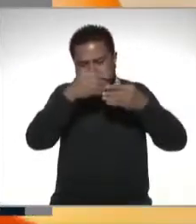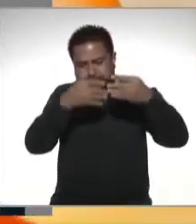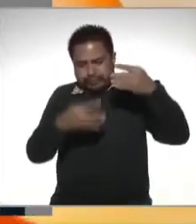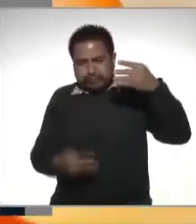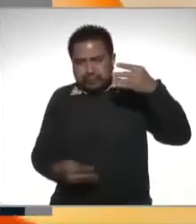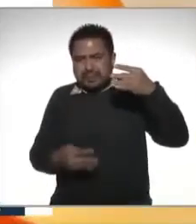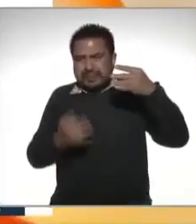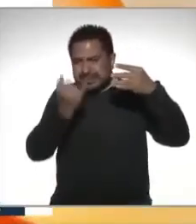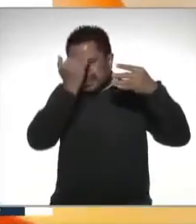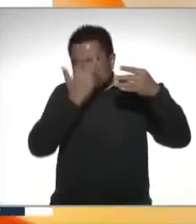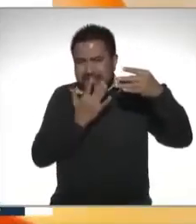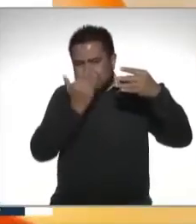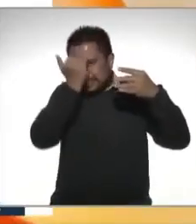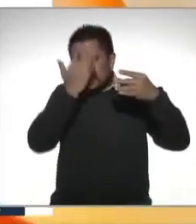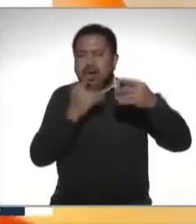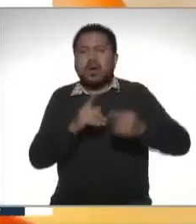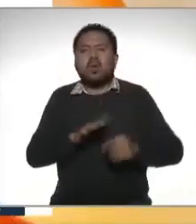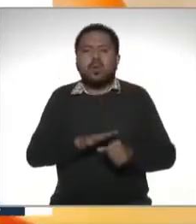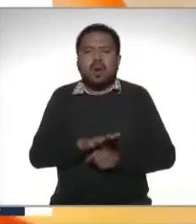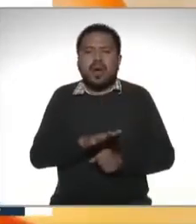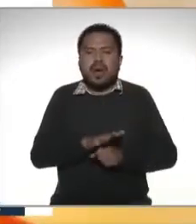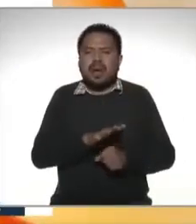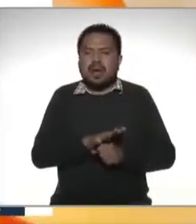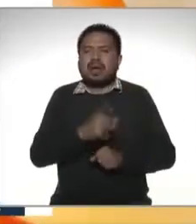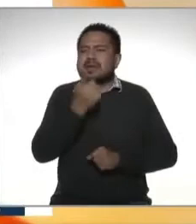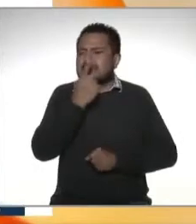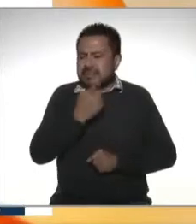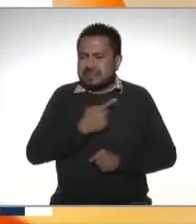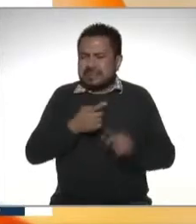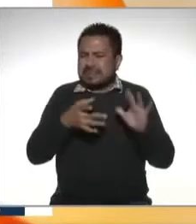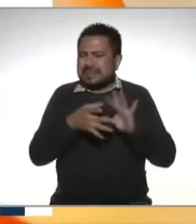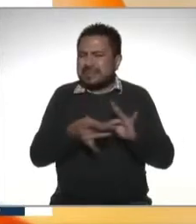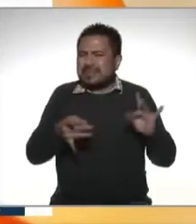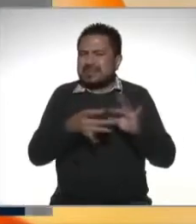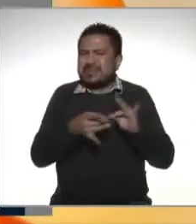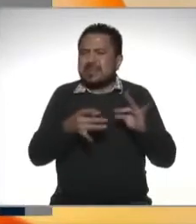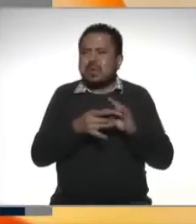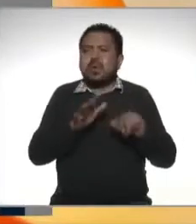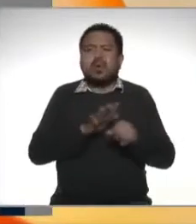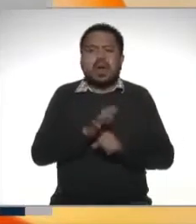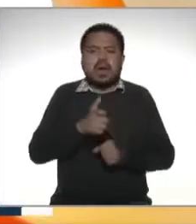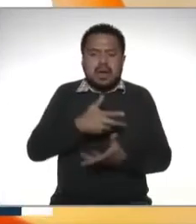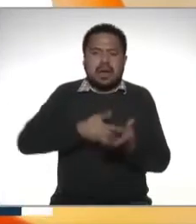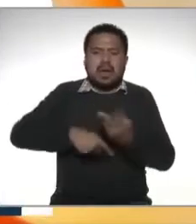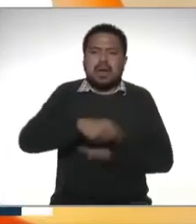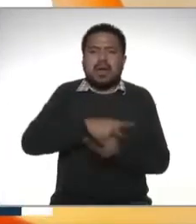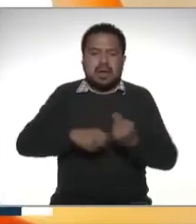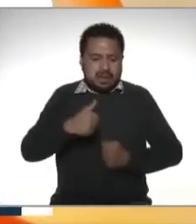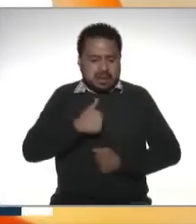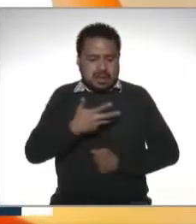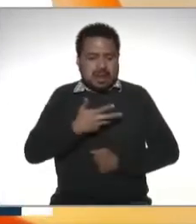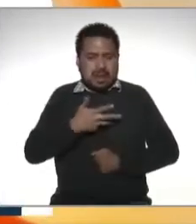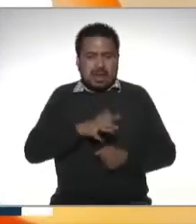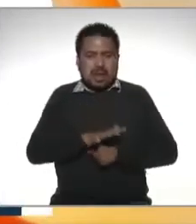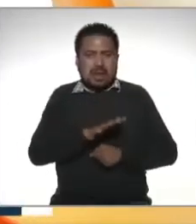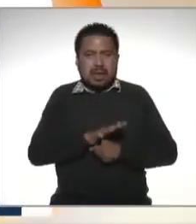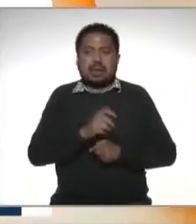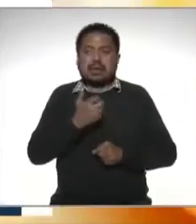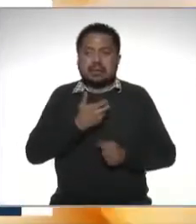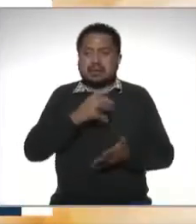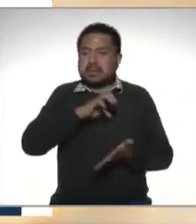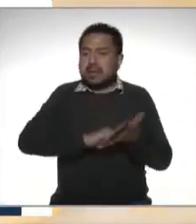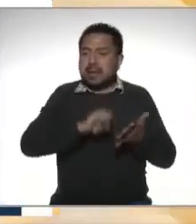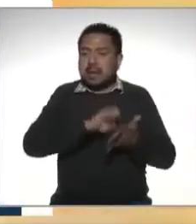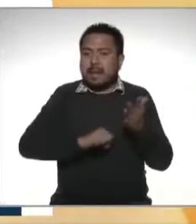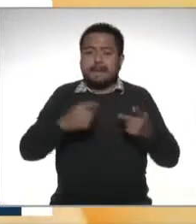o iconos en los cuales me va a especificar los ingresos que yo tuve si tuve deducciones